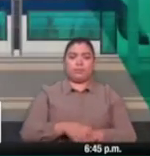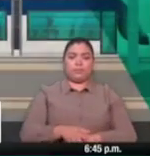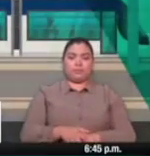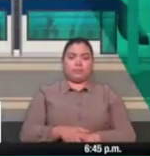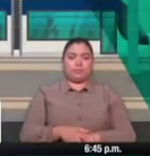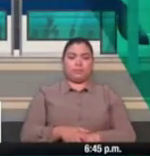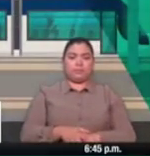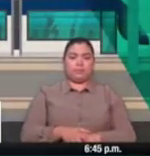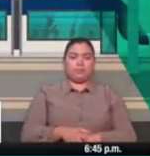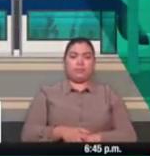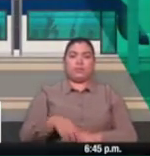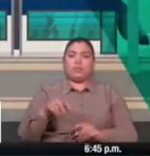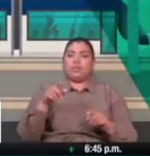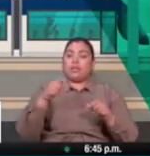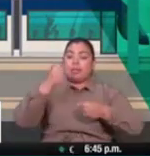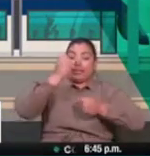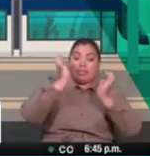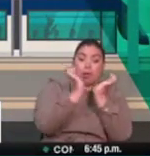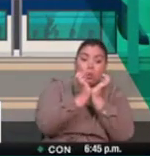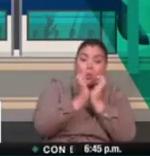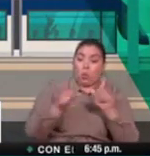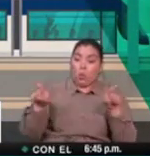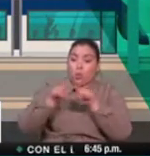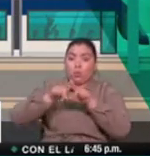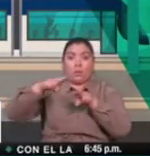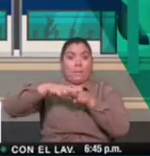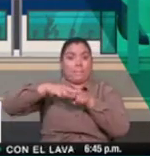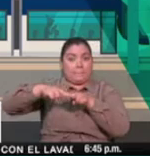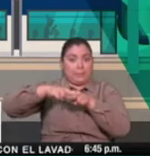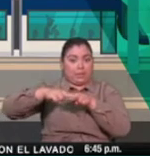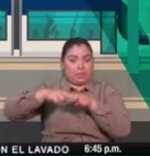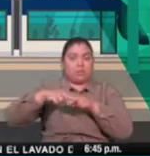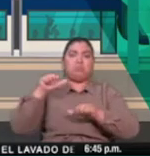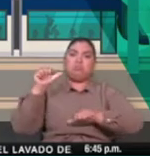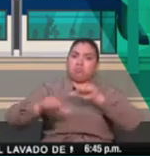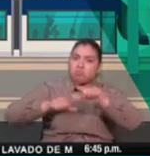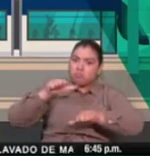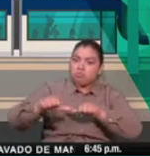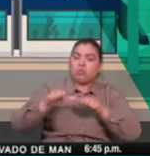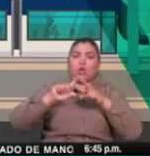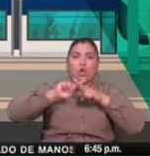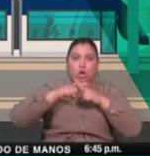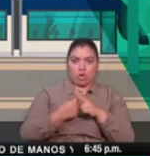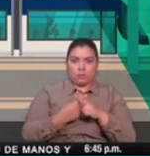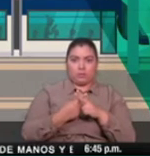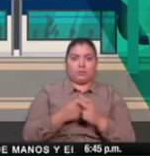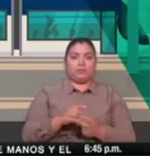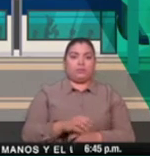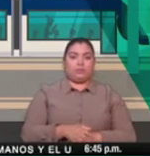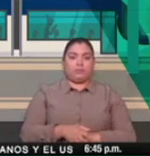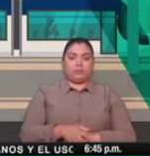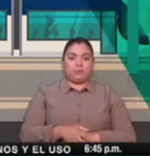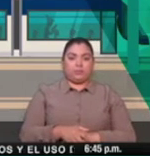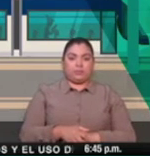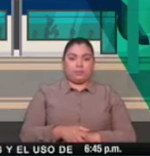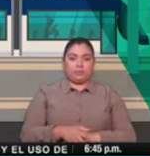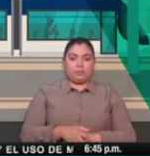el Metro de Panamá, y la cual ha sido puesta en marcha con los siguientes resultados.